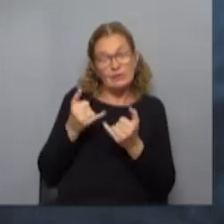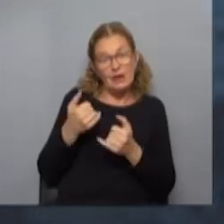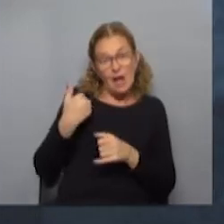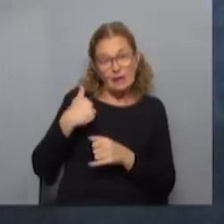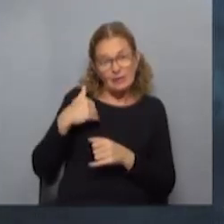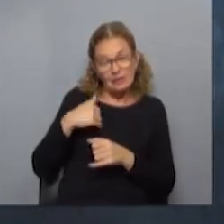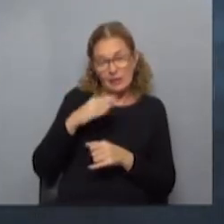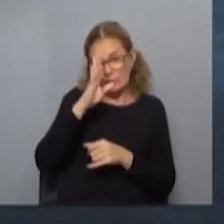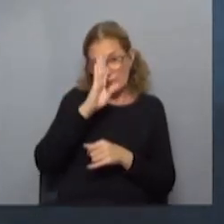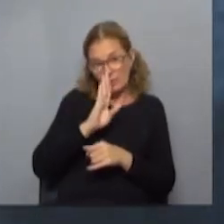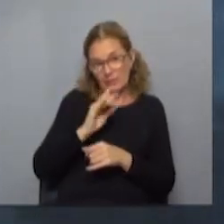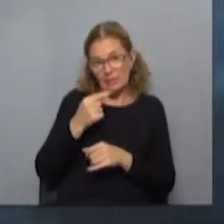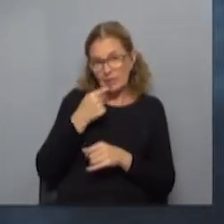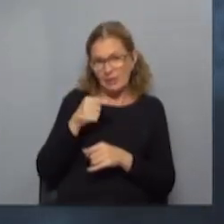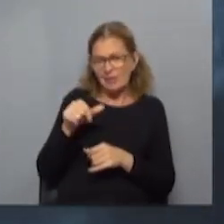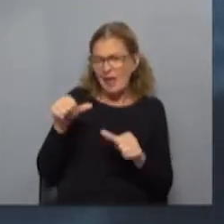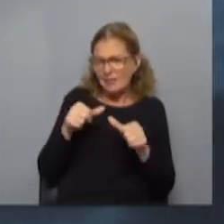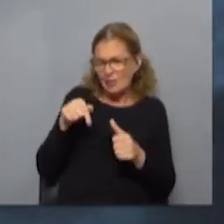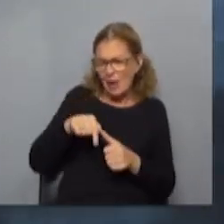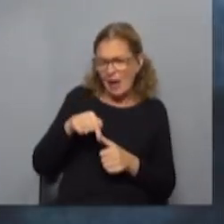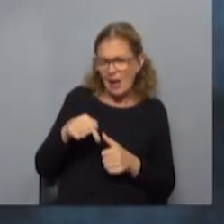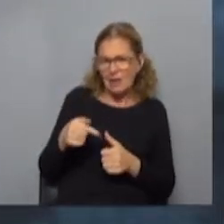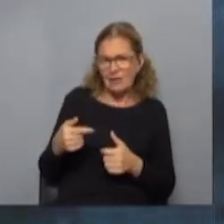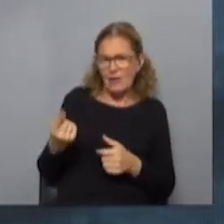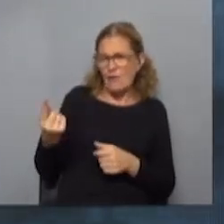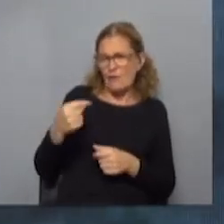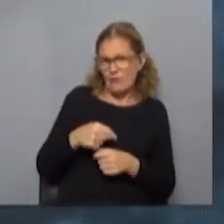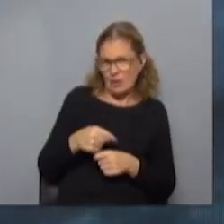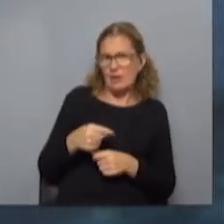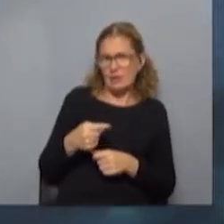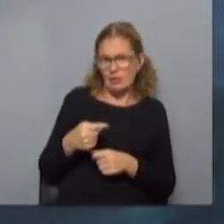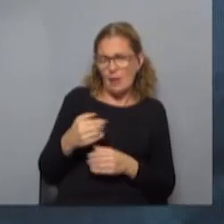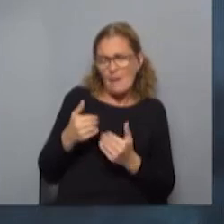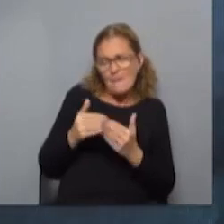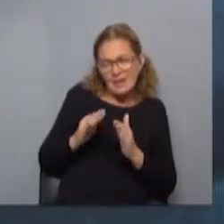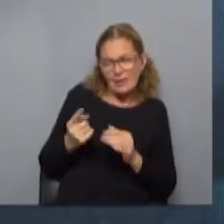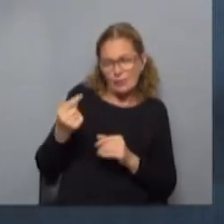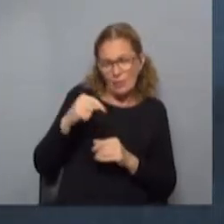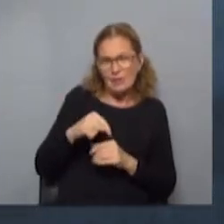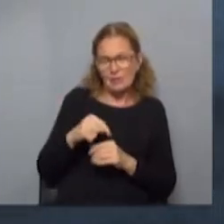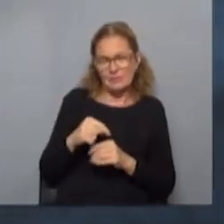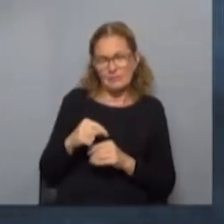argentinos, brasileños, que uno dice, ¿qué están haciendo acá con la diferencia? Vienen igual a alguien. Están empezando a venir.